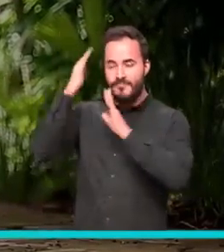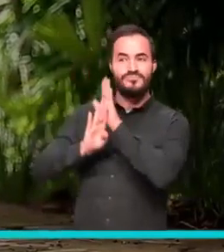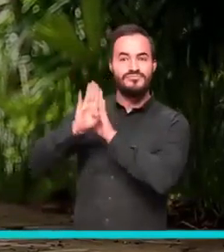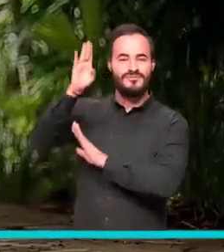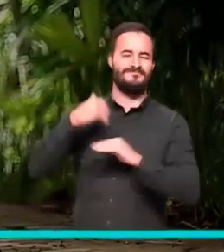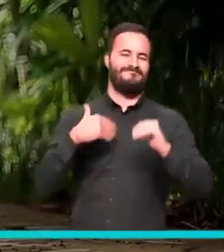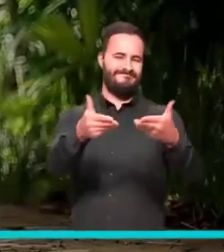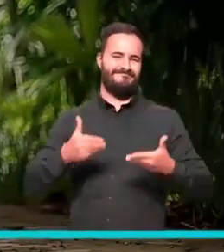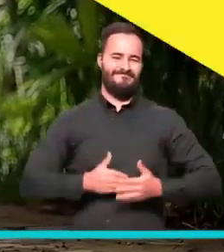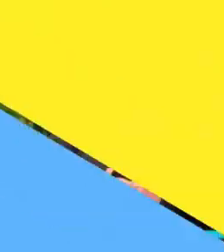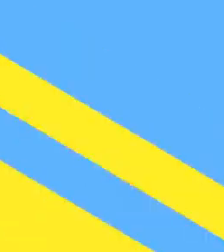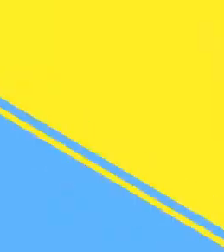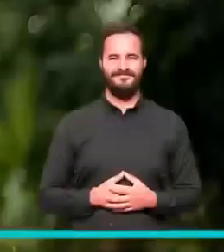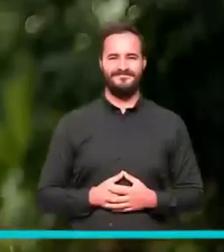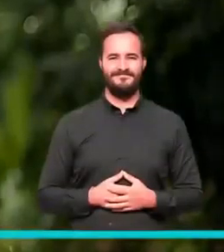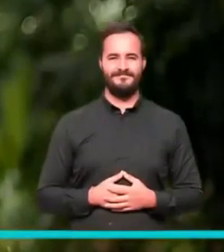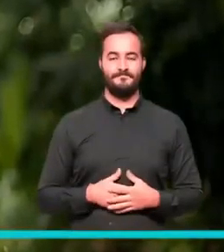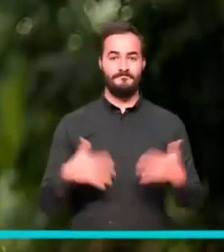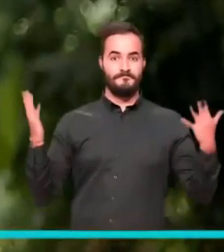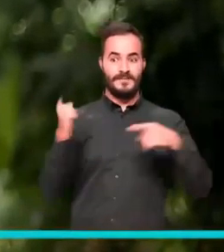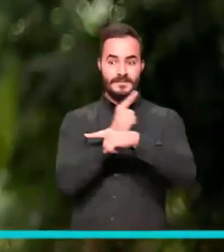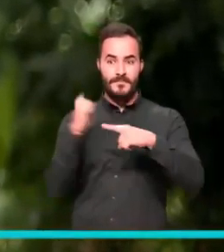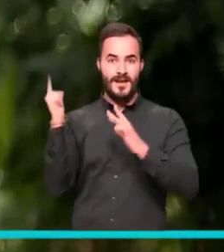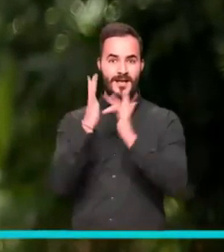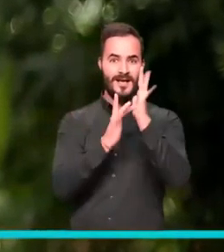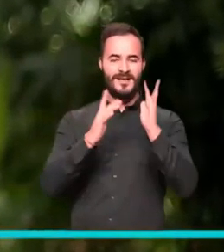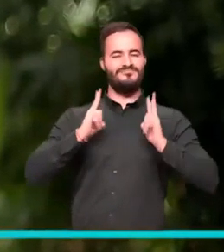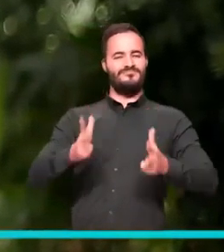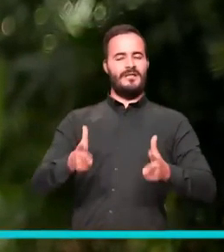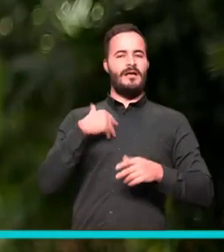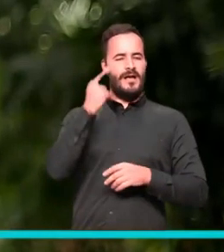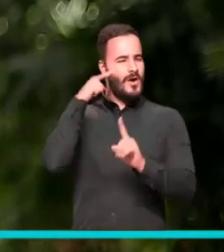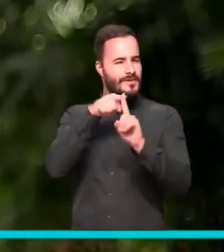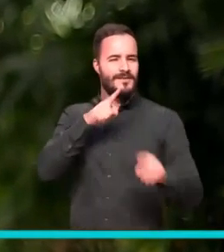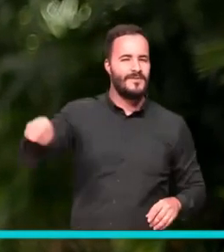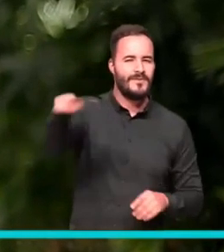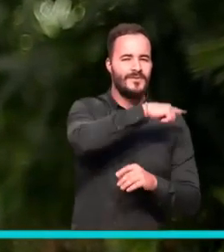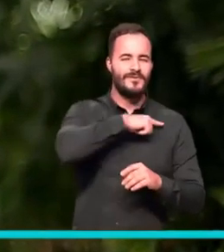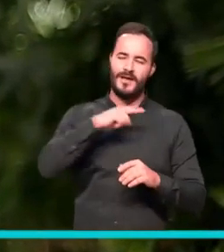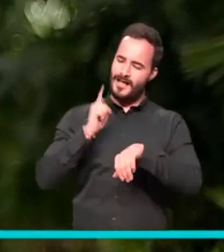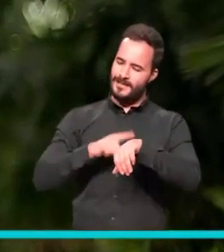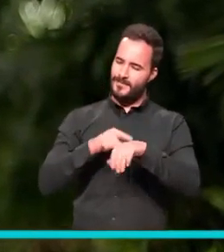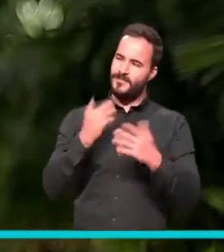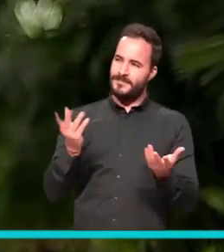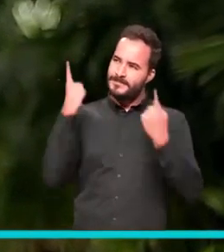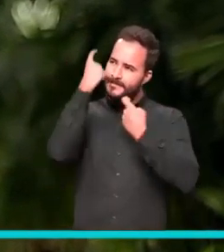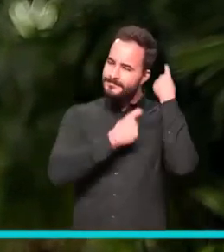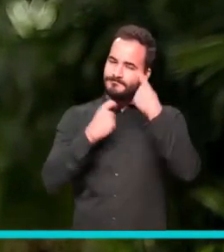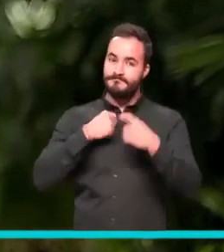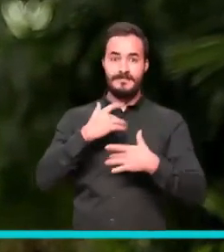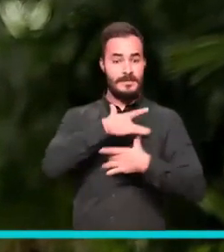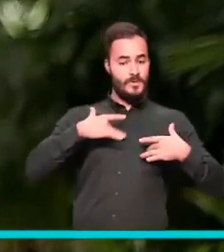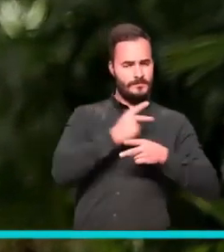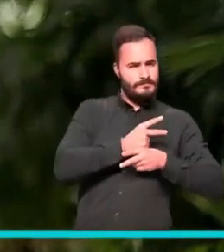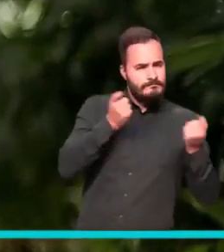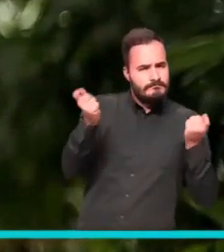Medellín Futuro. Bienvenidos. Que la Semana Santa se convierta en una época para tomar conciencia sobre la importancia de cuidar nuestra salud